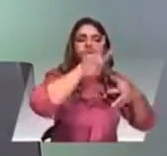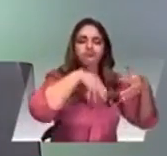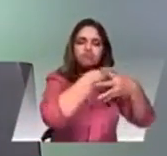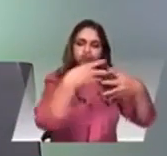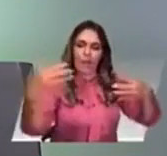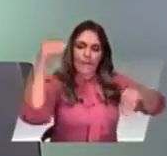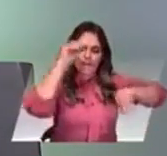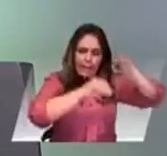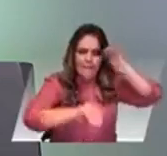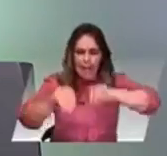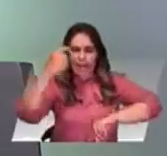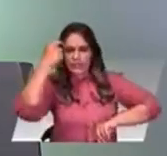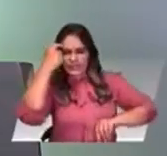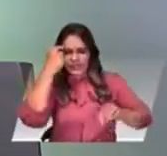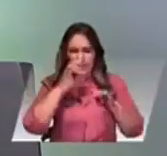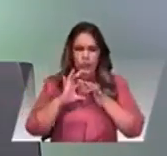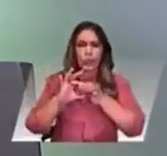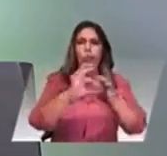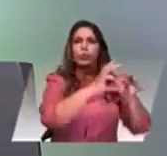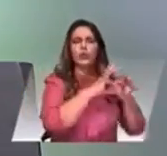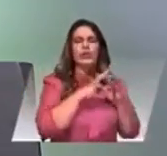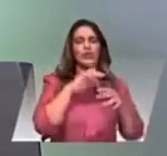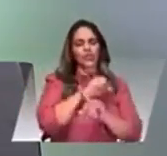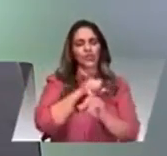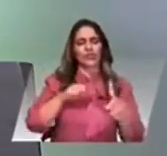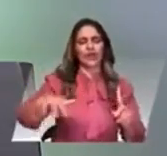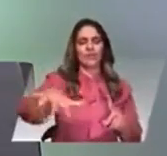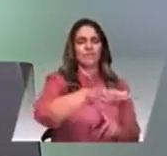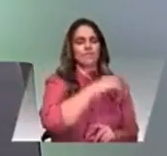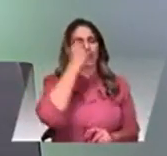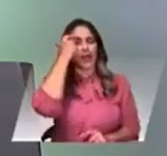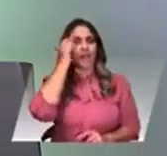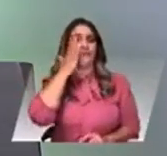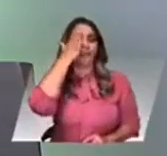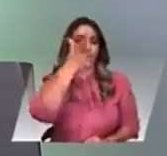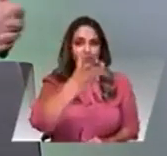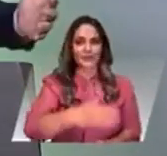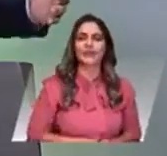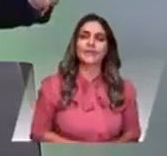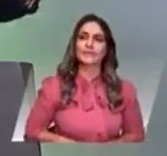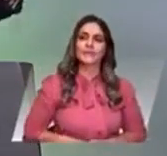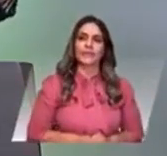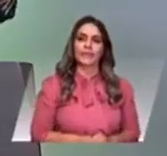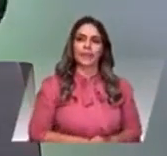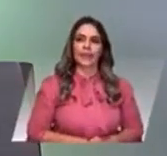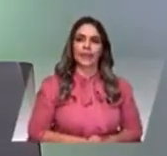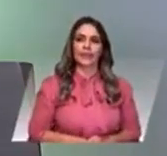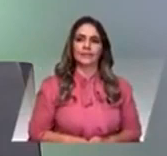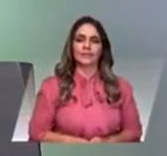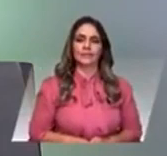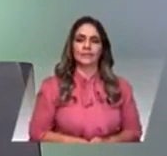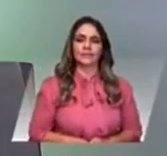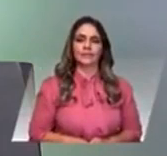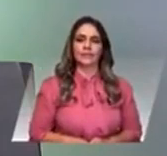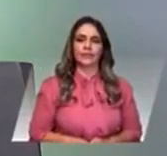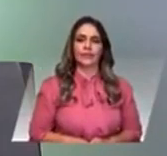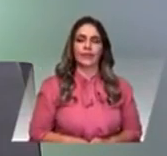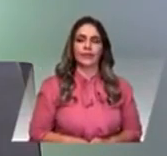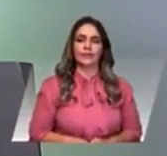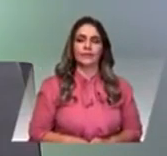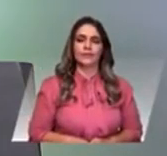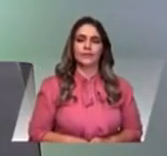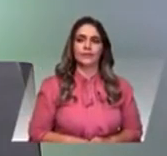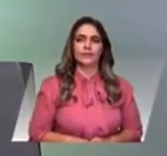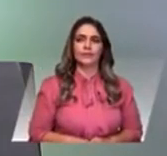repensarnos colectivamente como sociedad hacia el futuro. Convocaremos el más amplio,